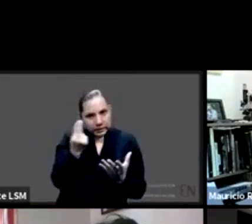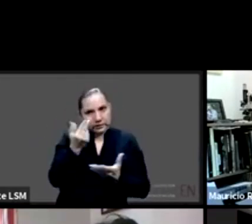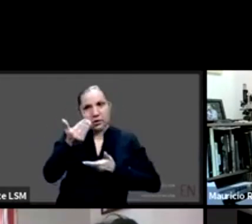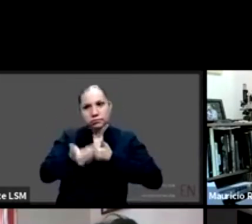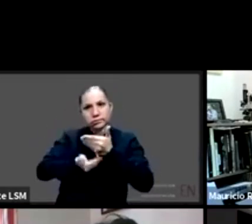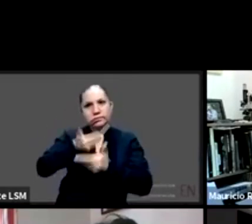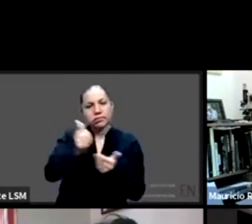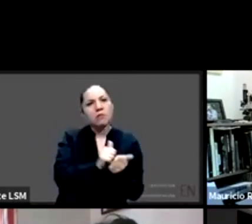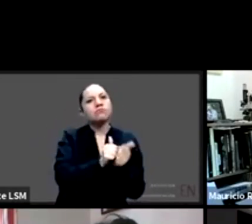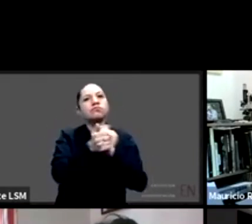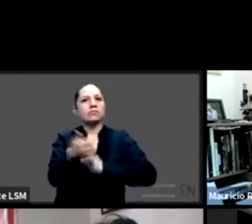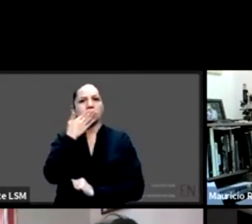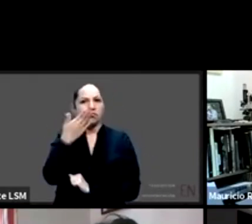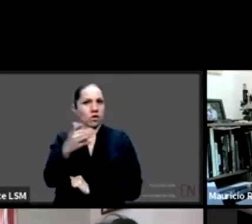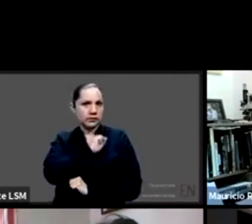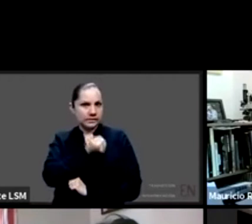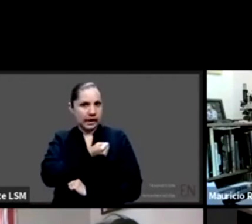sobre la salud mental